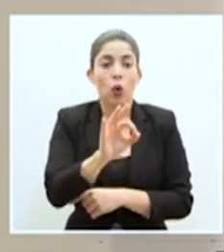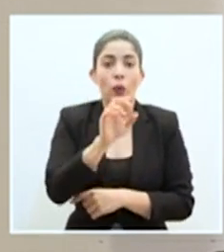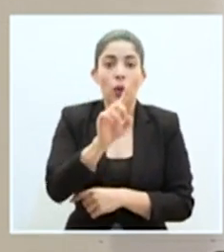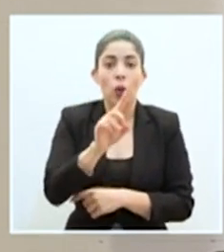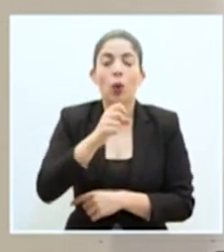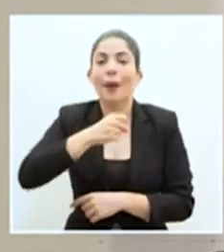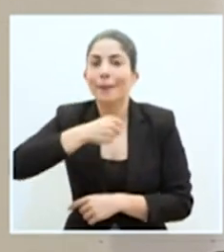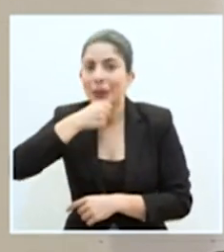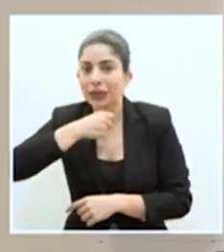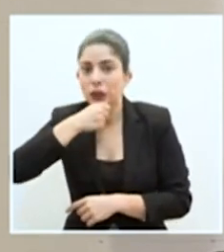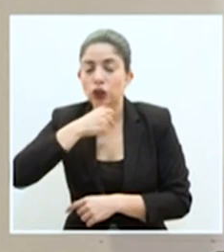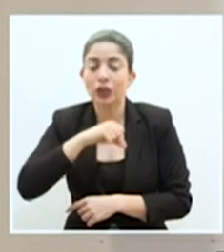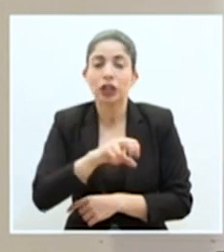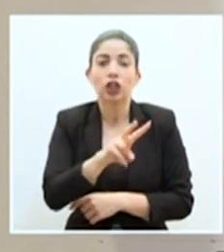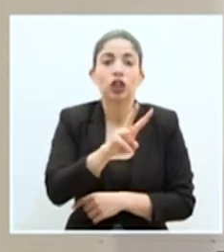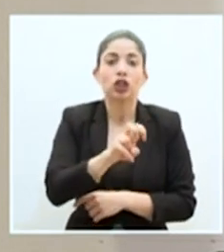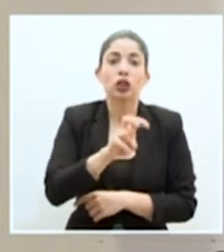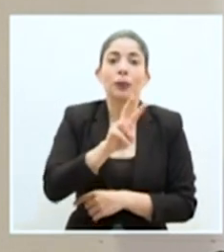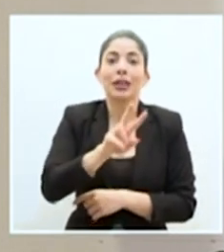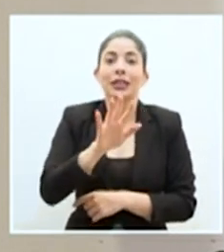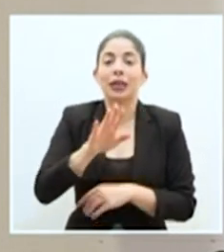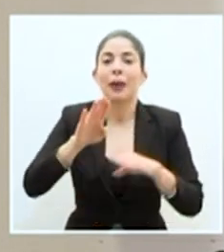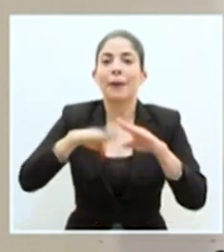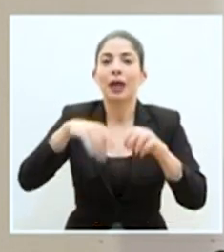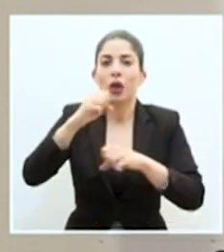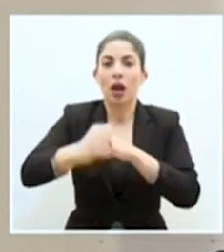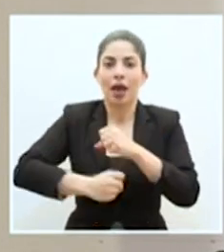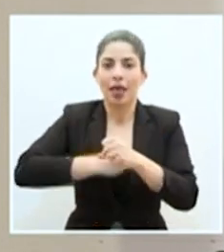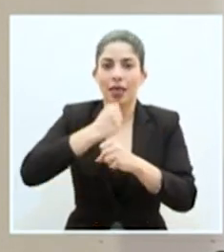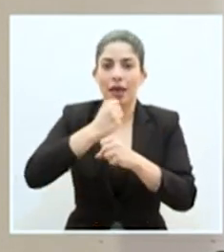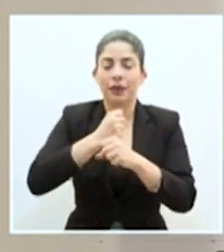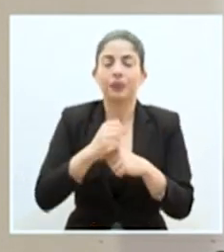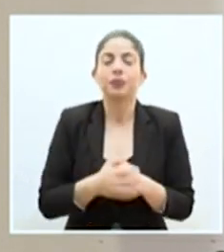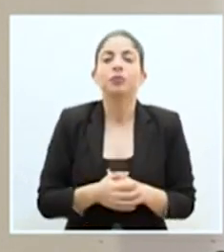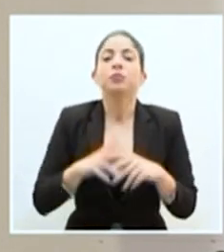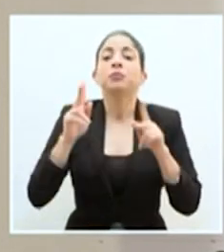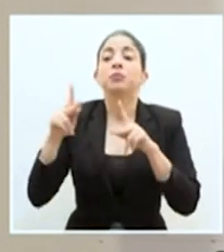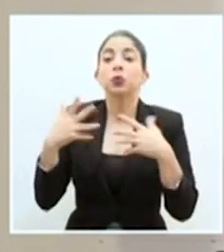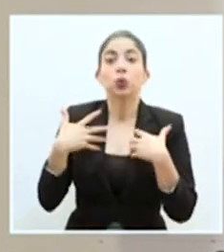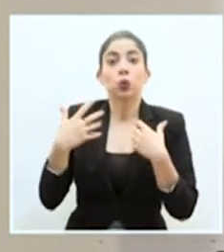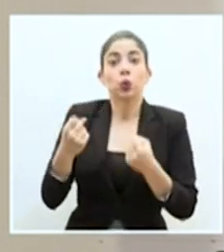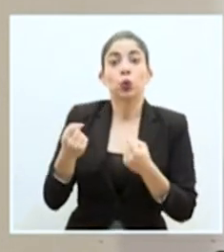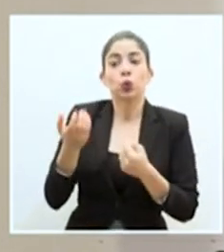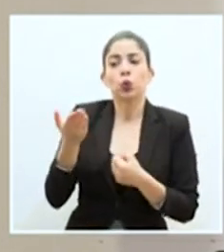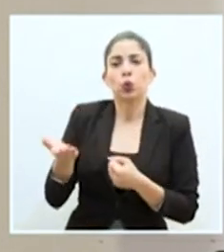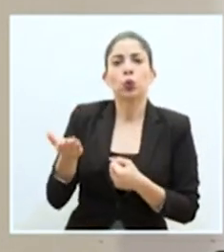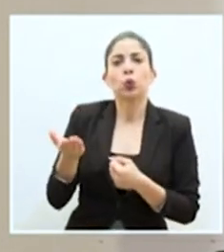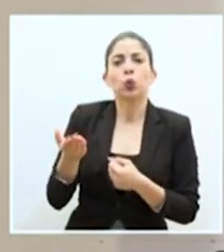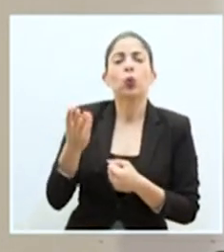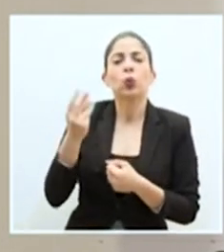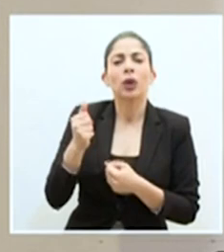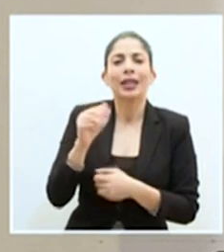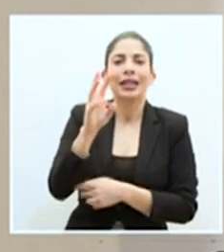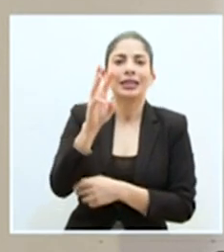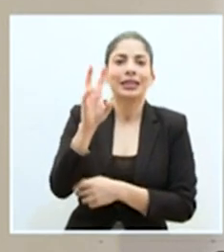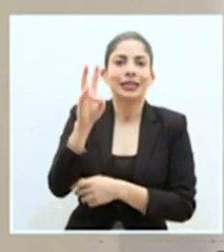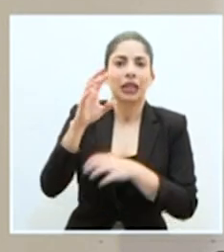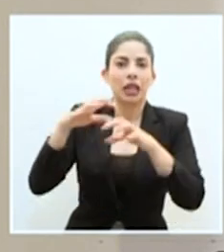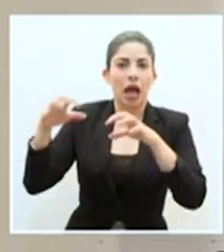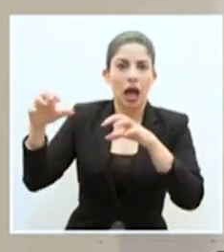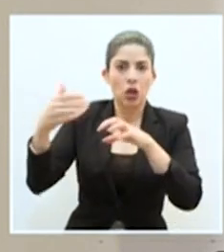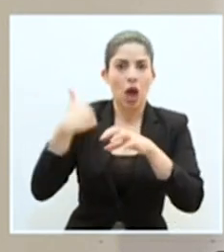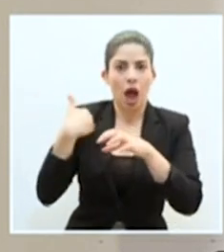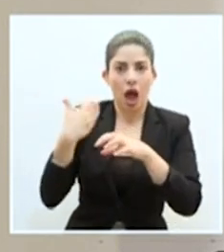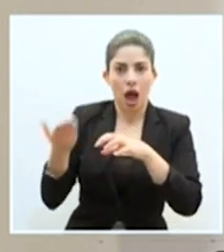mayores y 225 menores de edad. En cuanto a los recuperados, tenemos recuperados en 67 cantones,